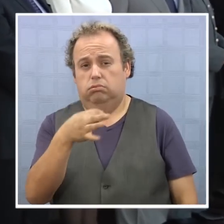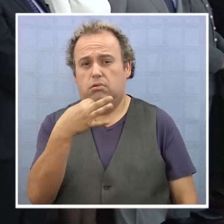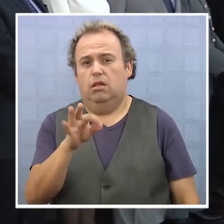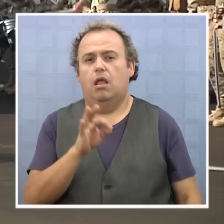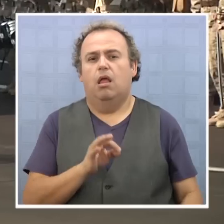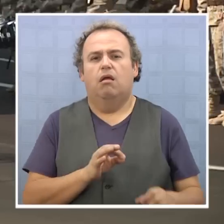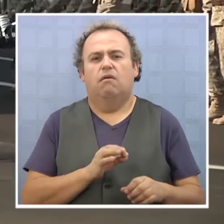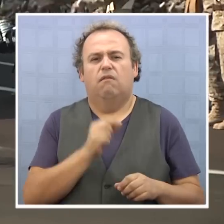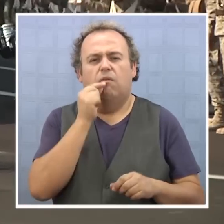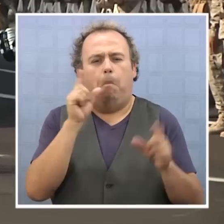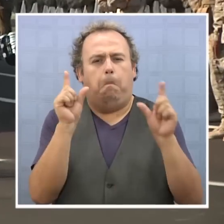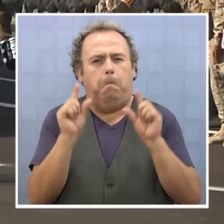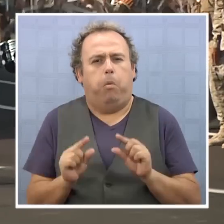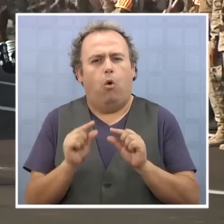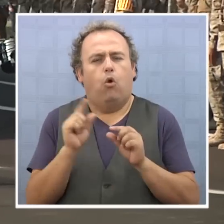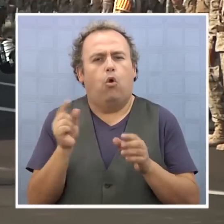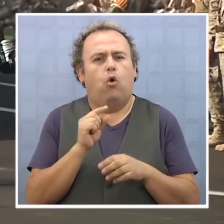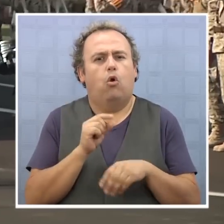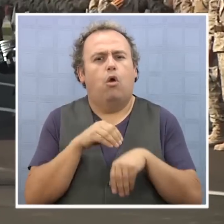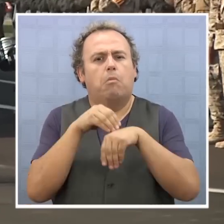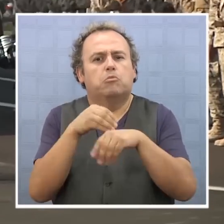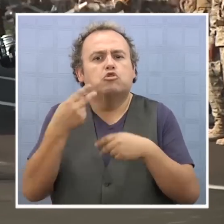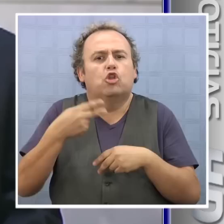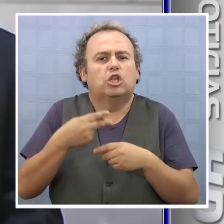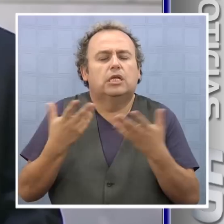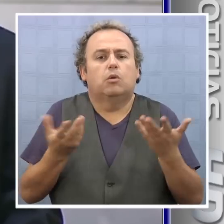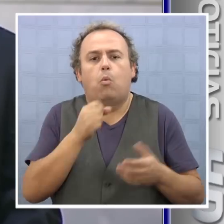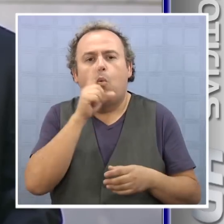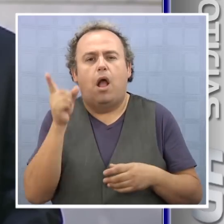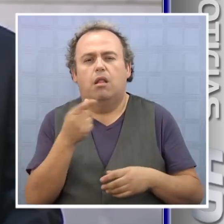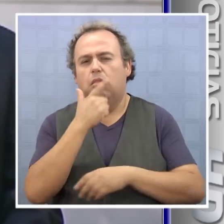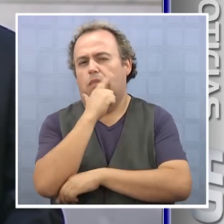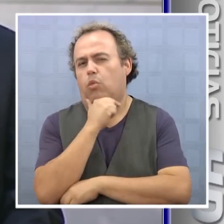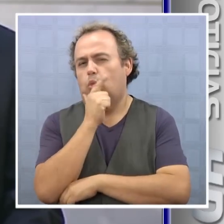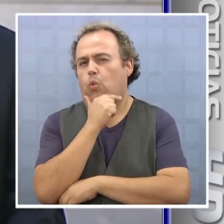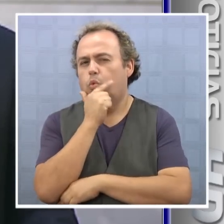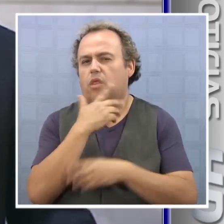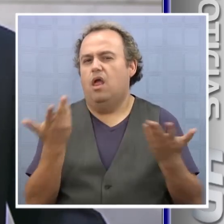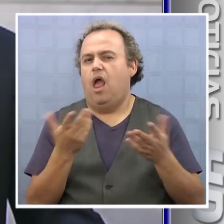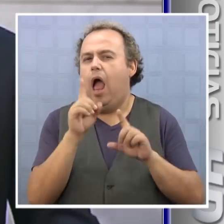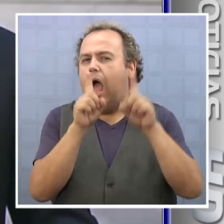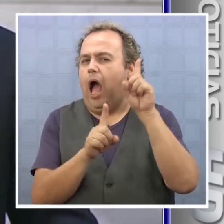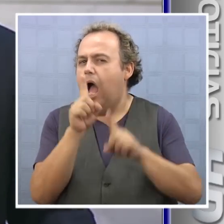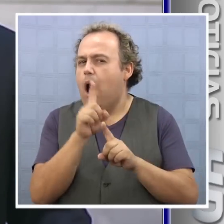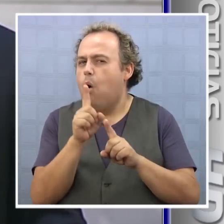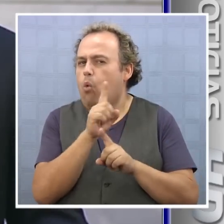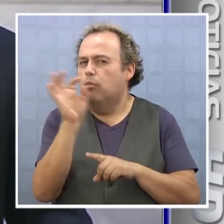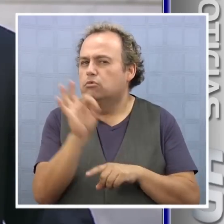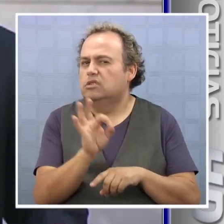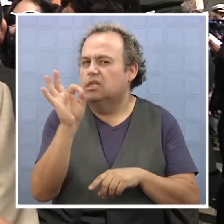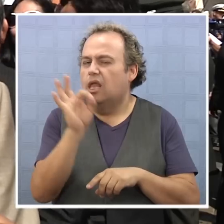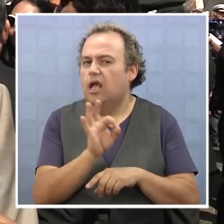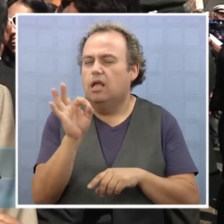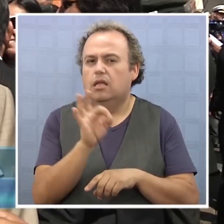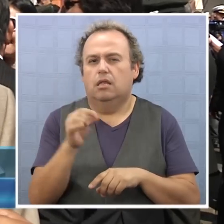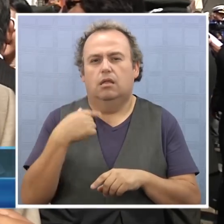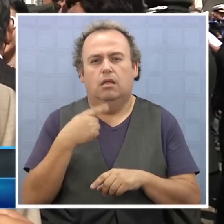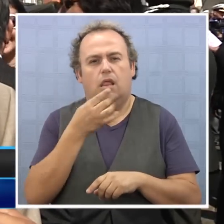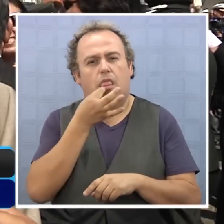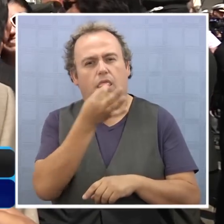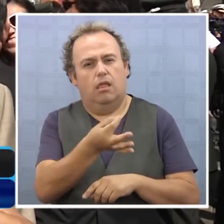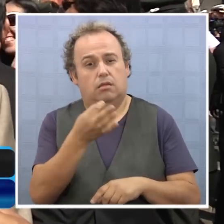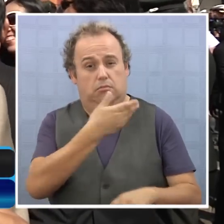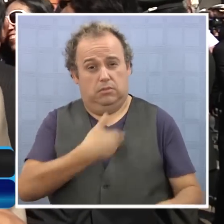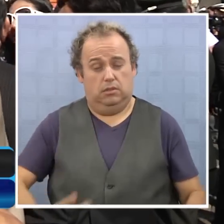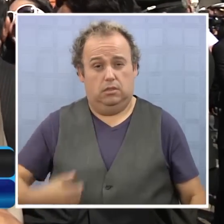anuncios y algunos incluso dudan de la veracidad de algunas cifras. Me llama la atención la estadística que